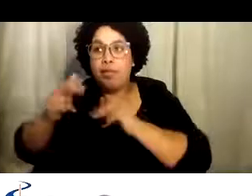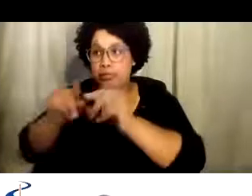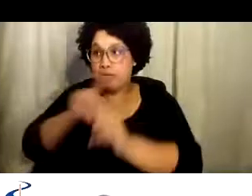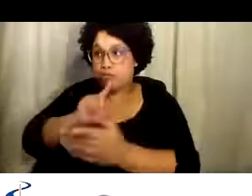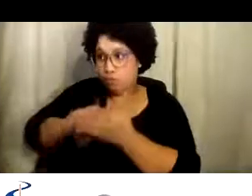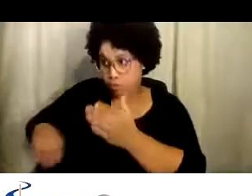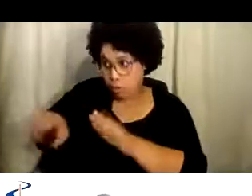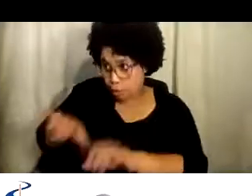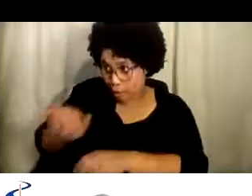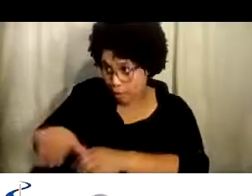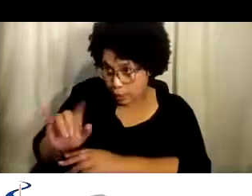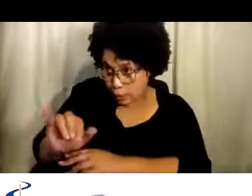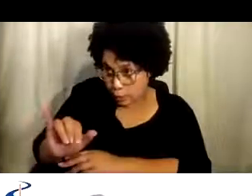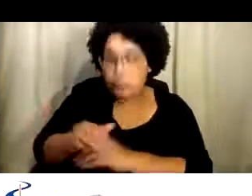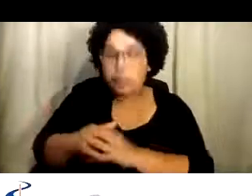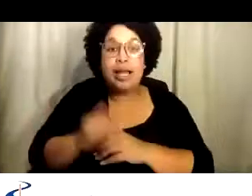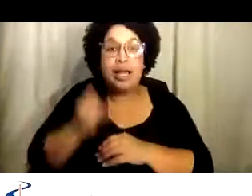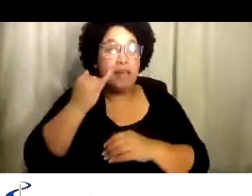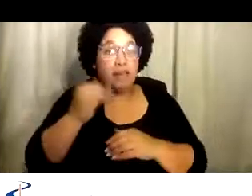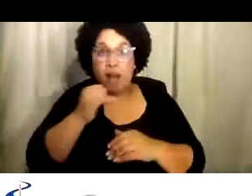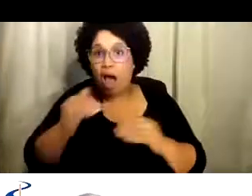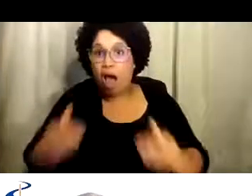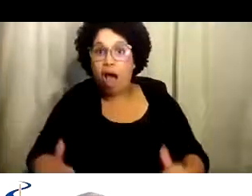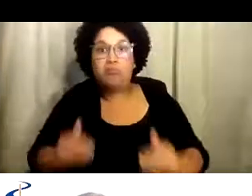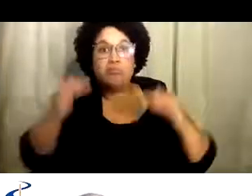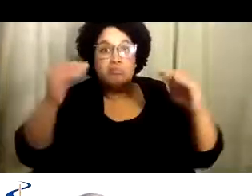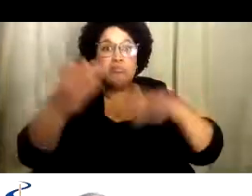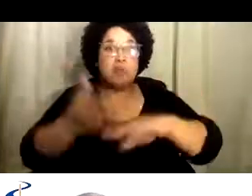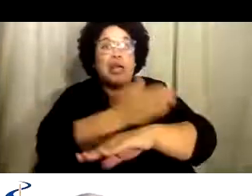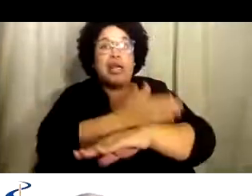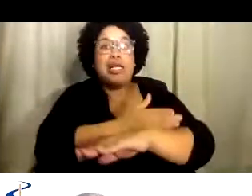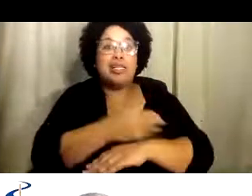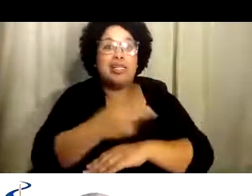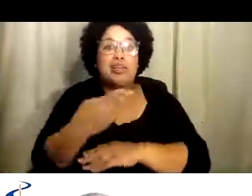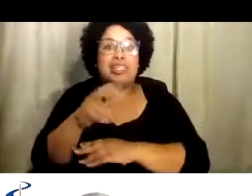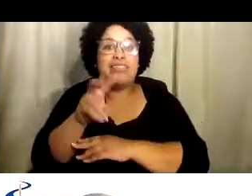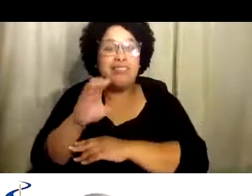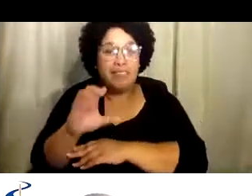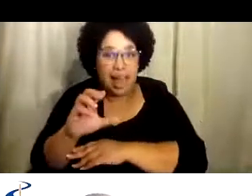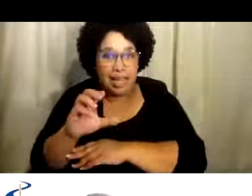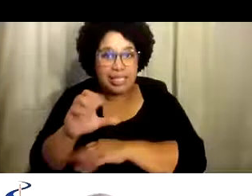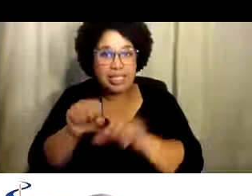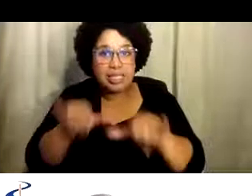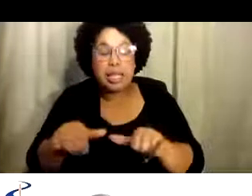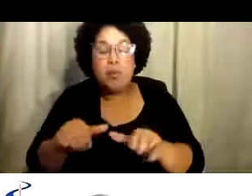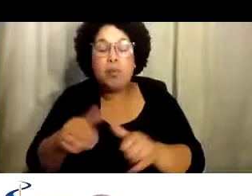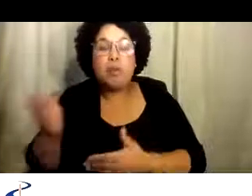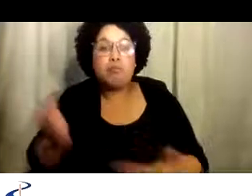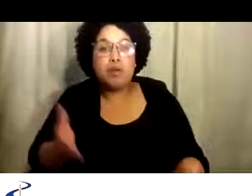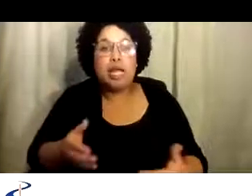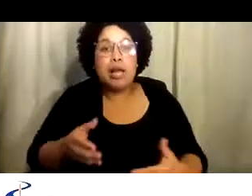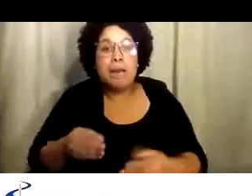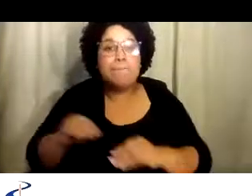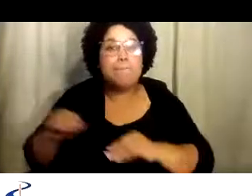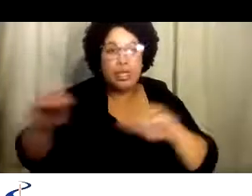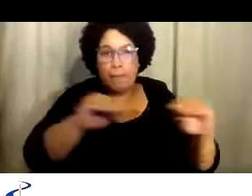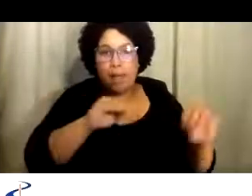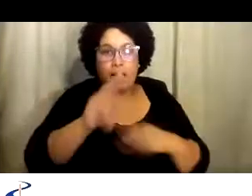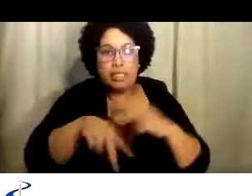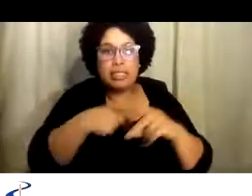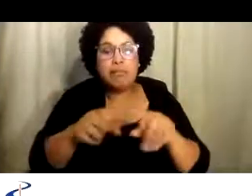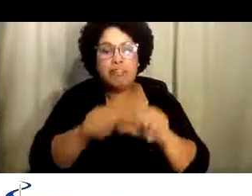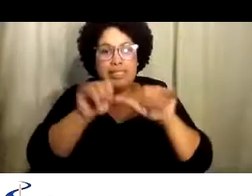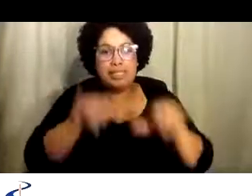filtros actualizados y asegurándonos que los propietarios de los edificios que tal vez alquilemos estén haciendo lo mismo.